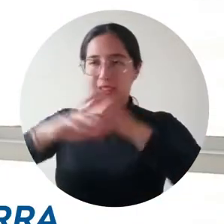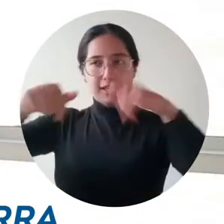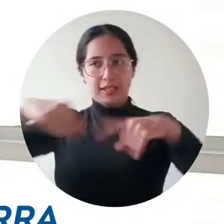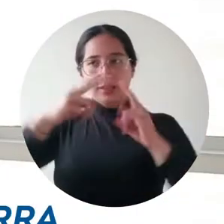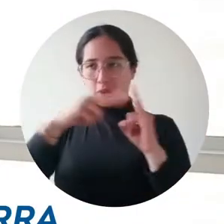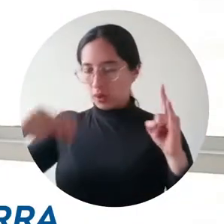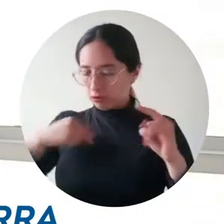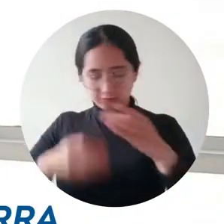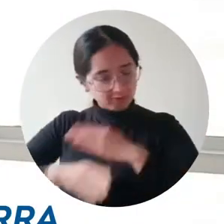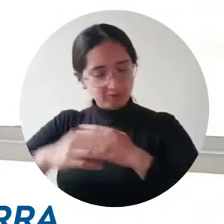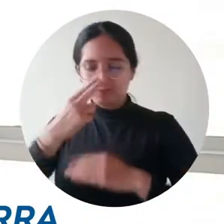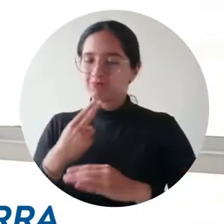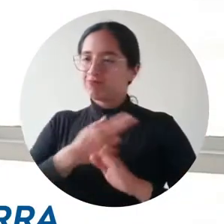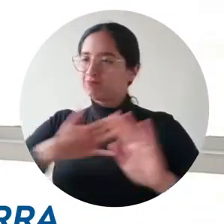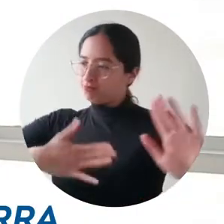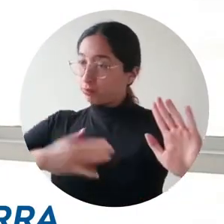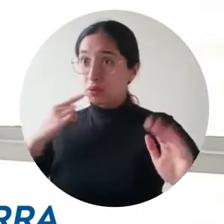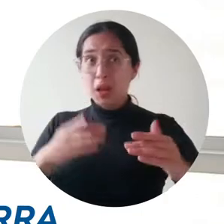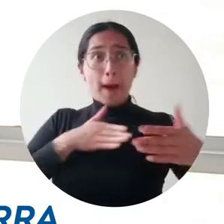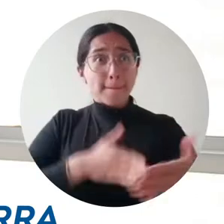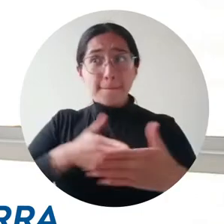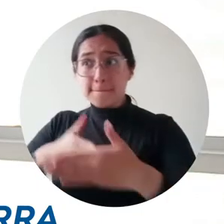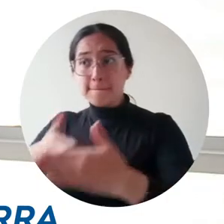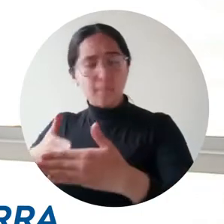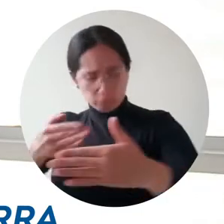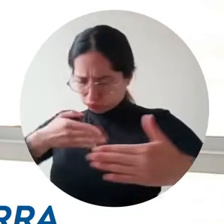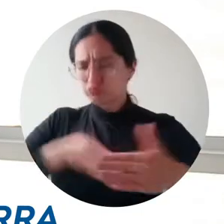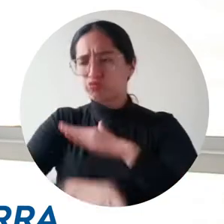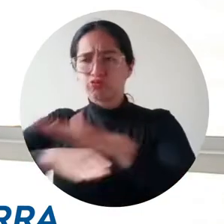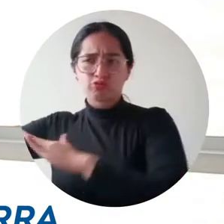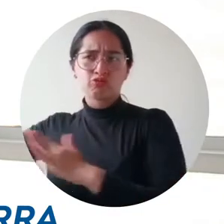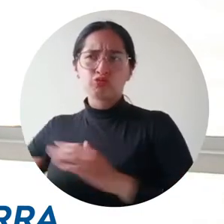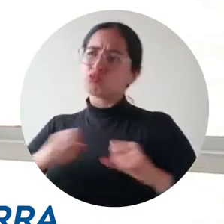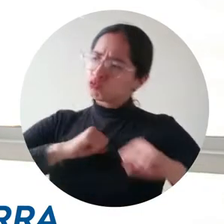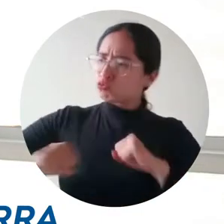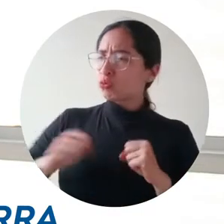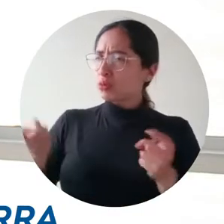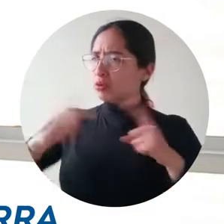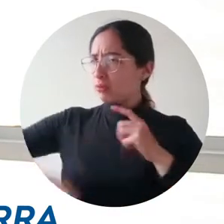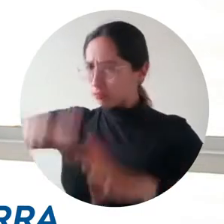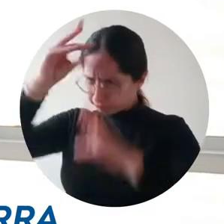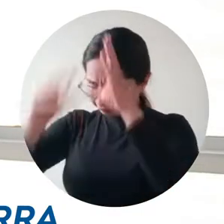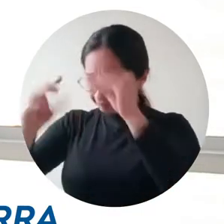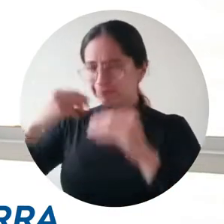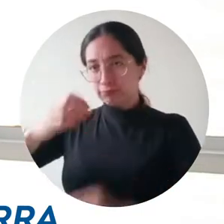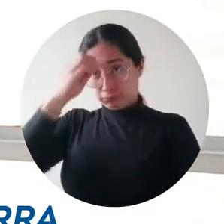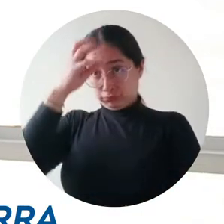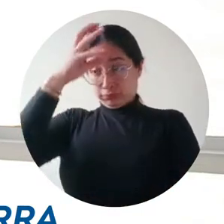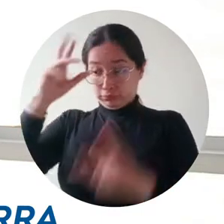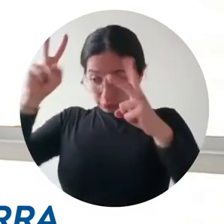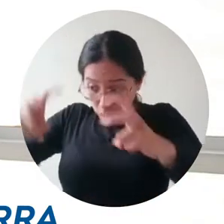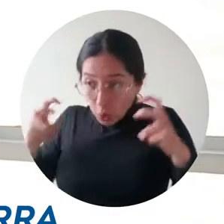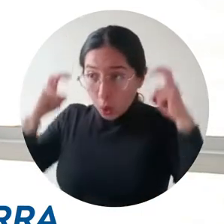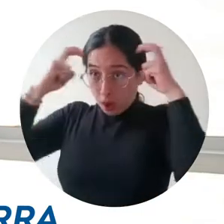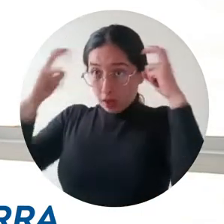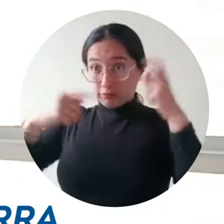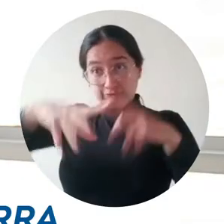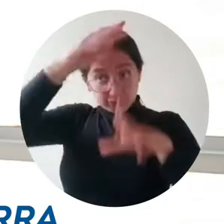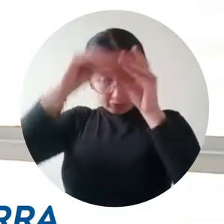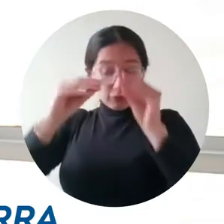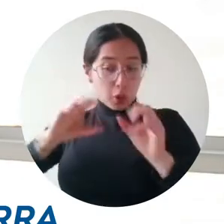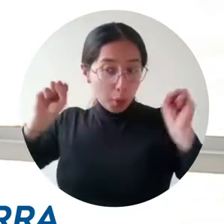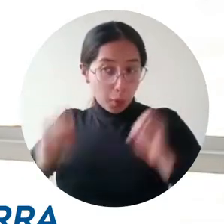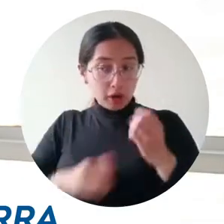disminución de las barreras y que podamos permitirle a todo el que llega a la Universidad de Magdalena acceder al conocimiento, acceder al aprendizaje